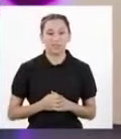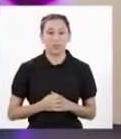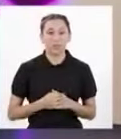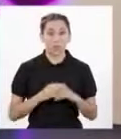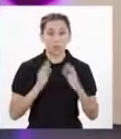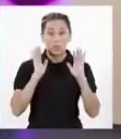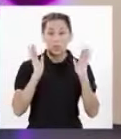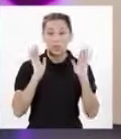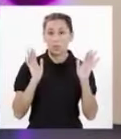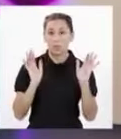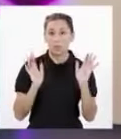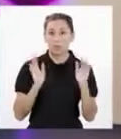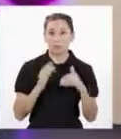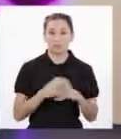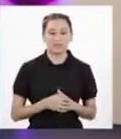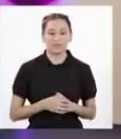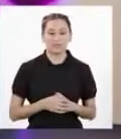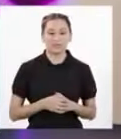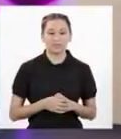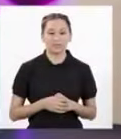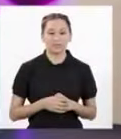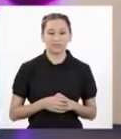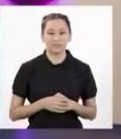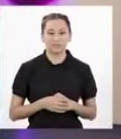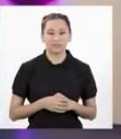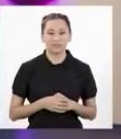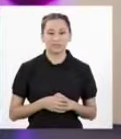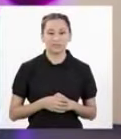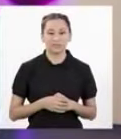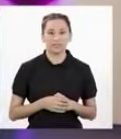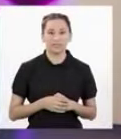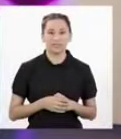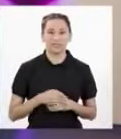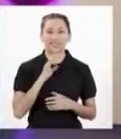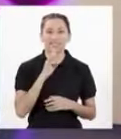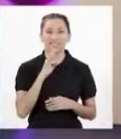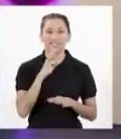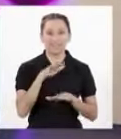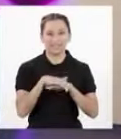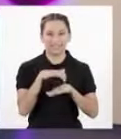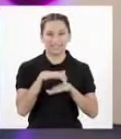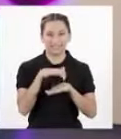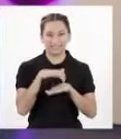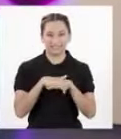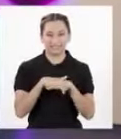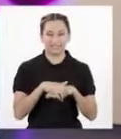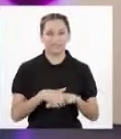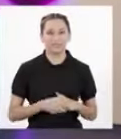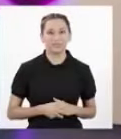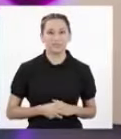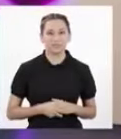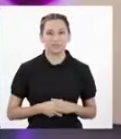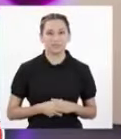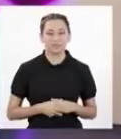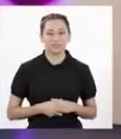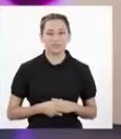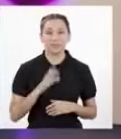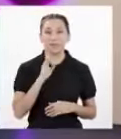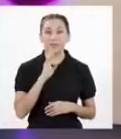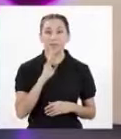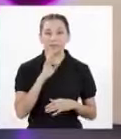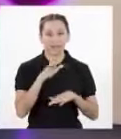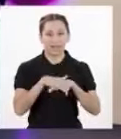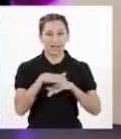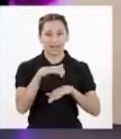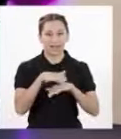Oh, Dios mío Oh, mío Oh, Están despiertas de esto, mi amigo Sí, sé, Toadrang,